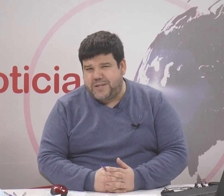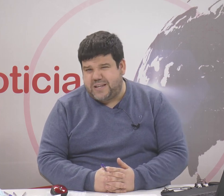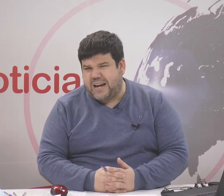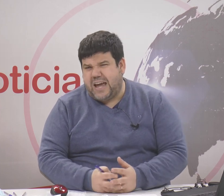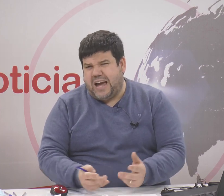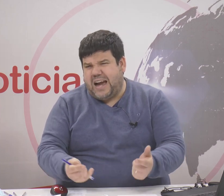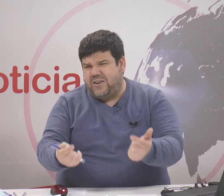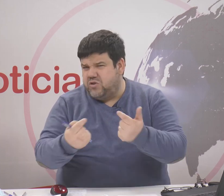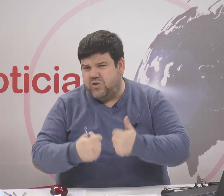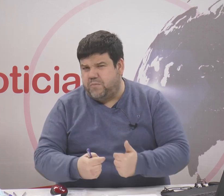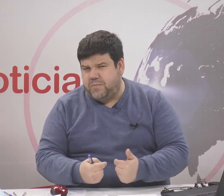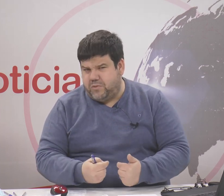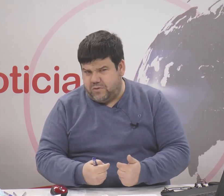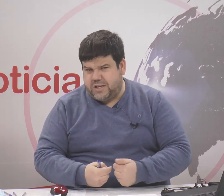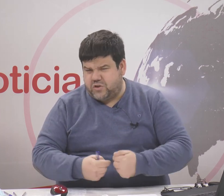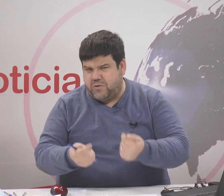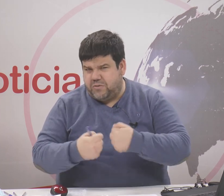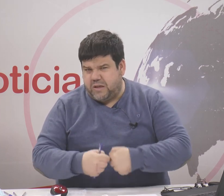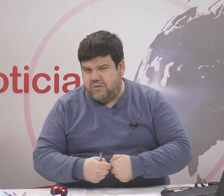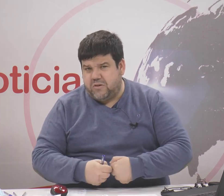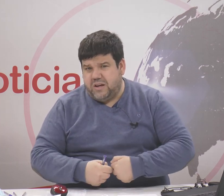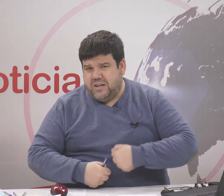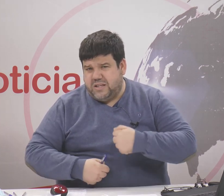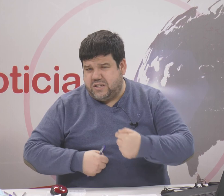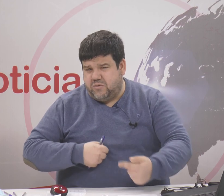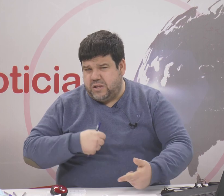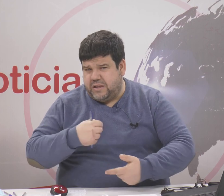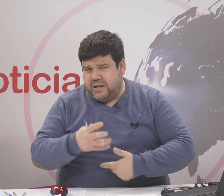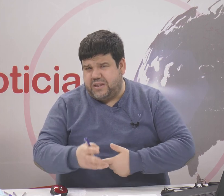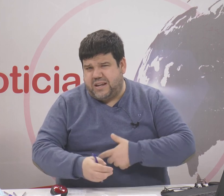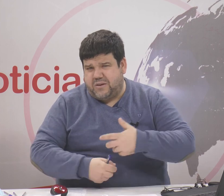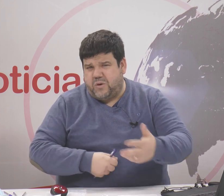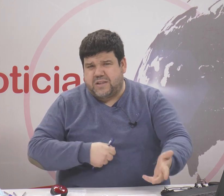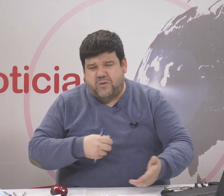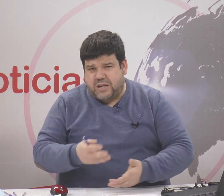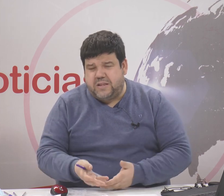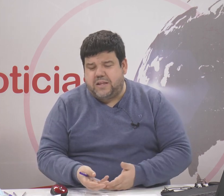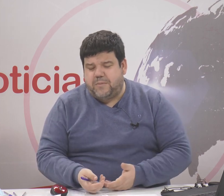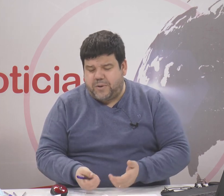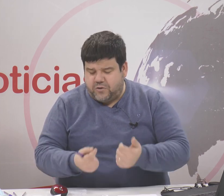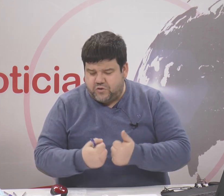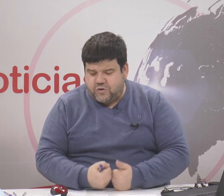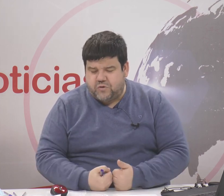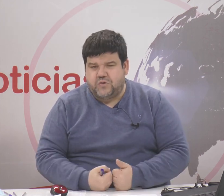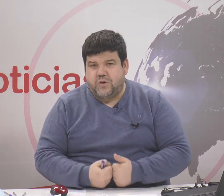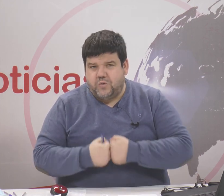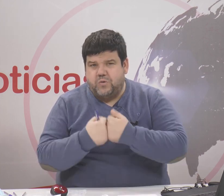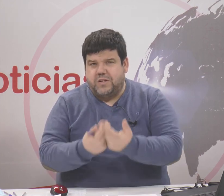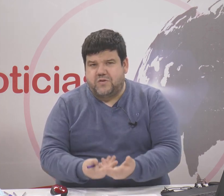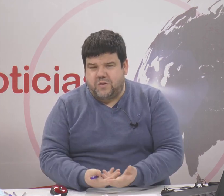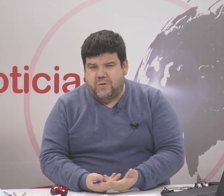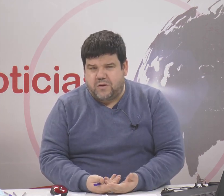hacernos pensar a nosotros mismos que somos ciudadanos de segunda de tercera de cuarta o de quinta para nosotros